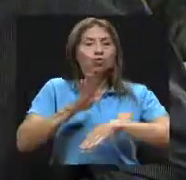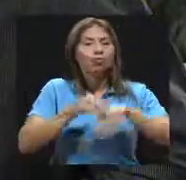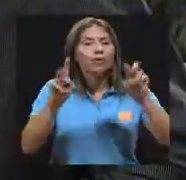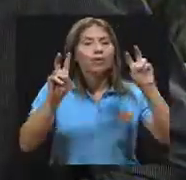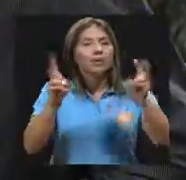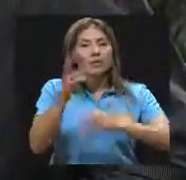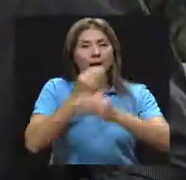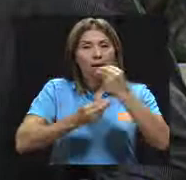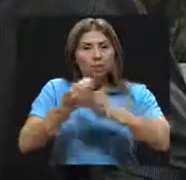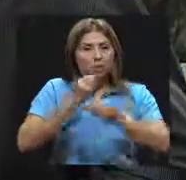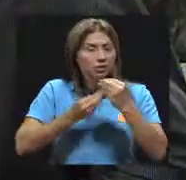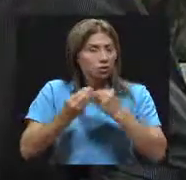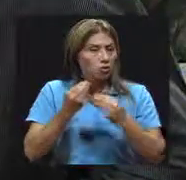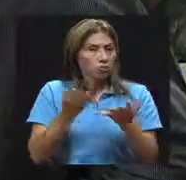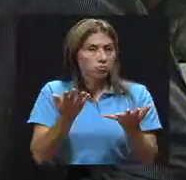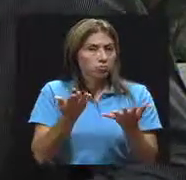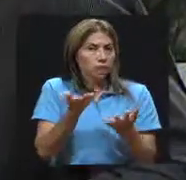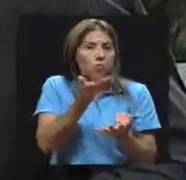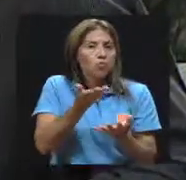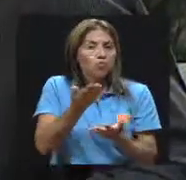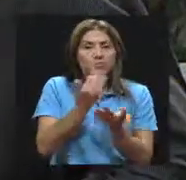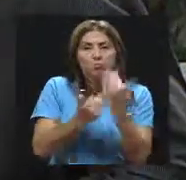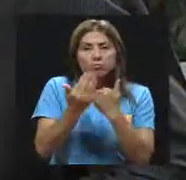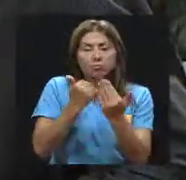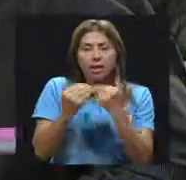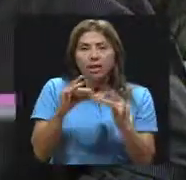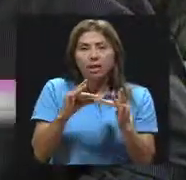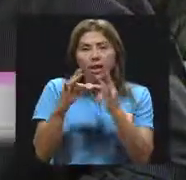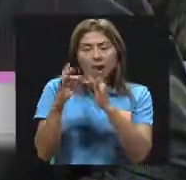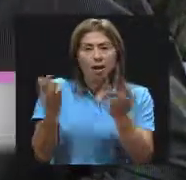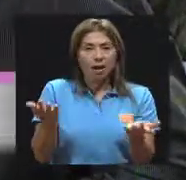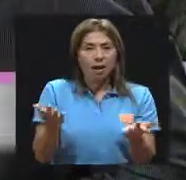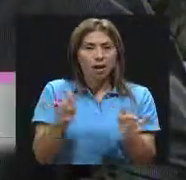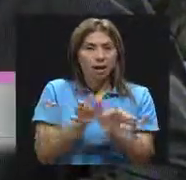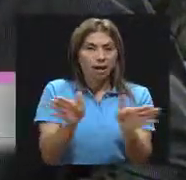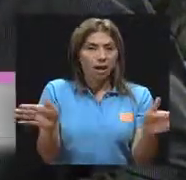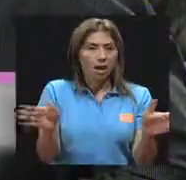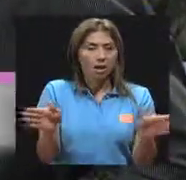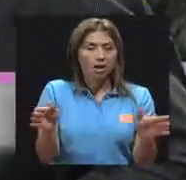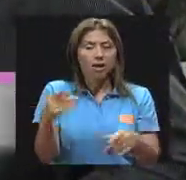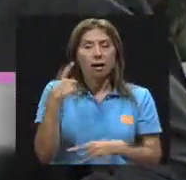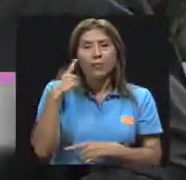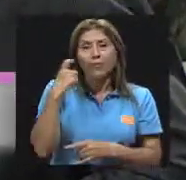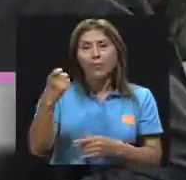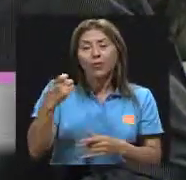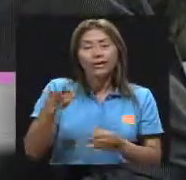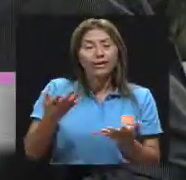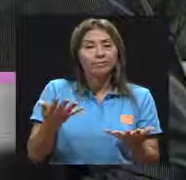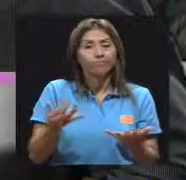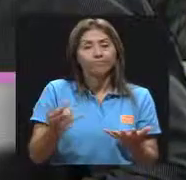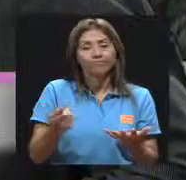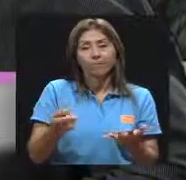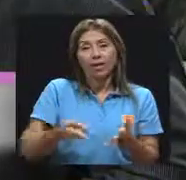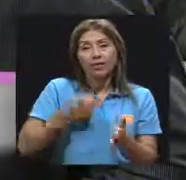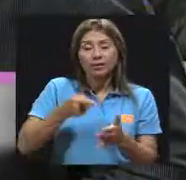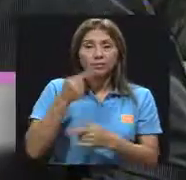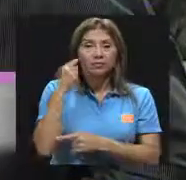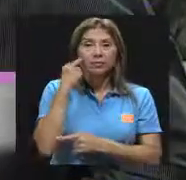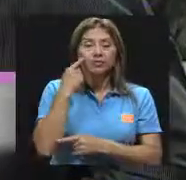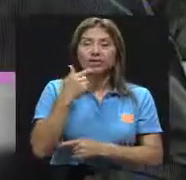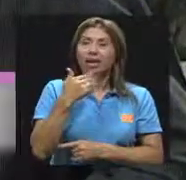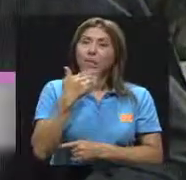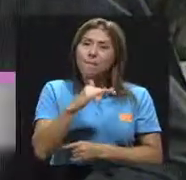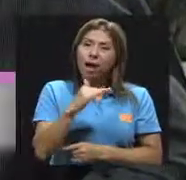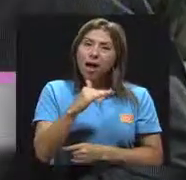la nutrición en general, porque sí, es muy lamentable de que la mala alimentación es la puerta de entrada